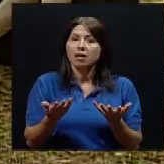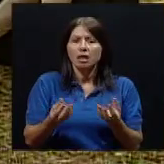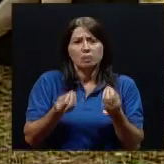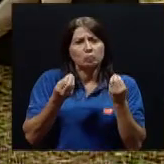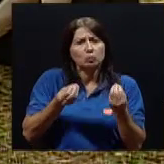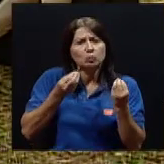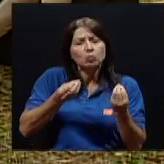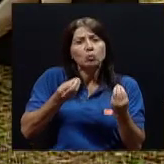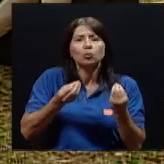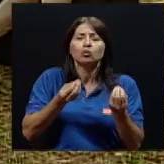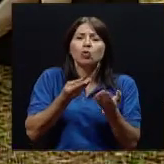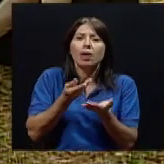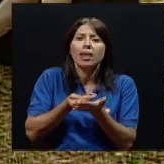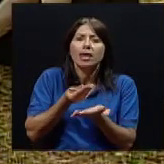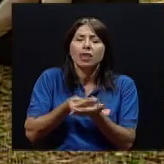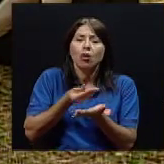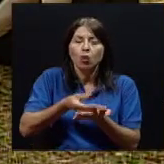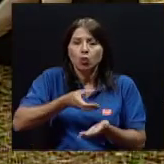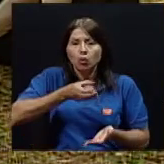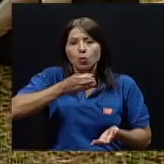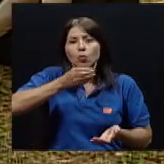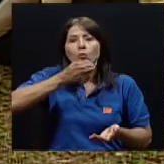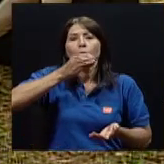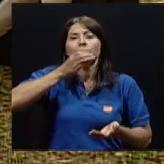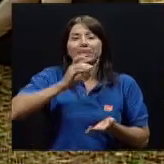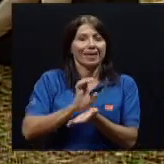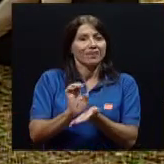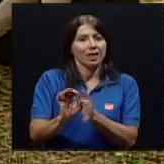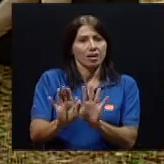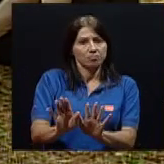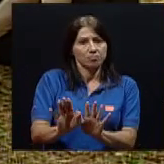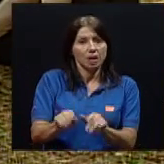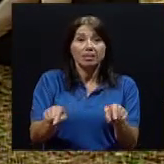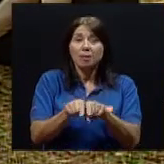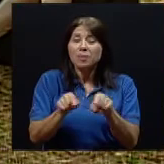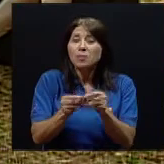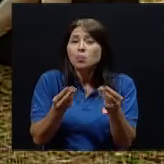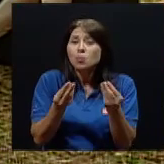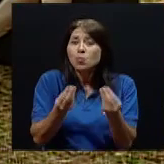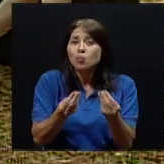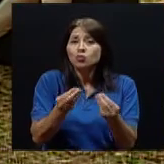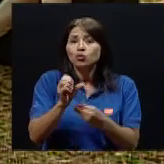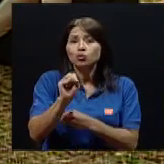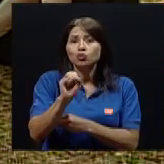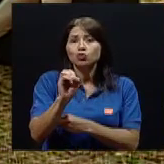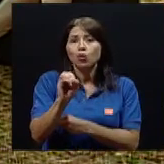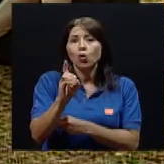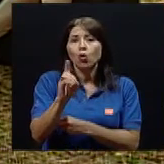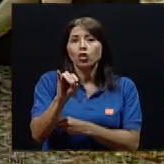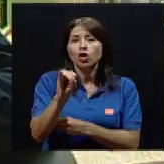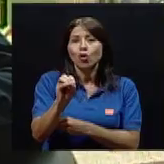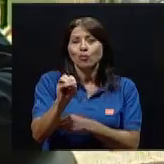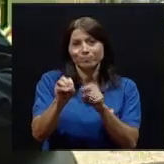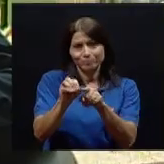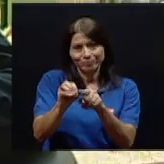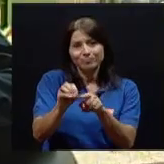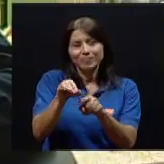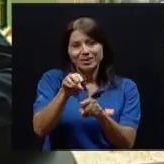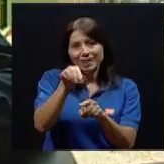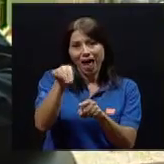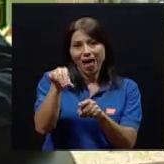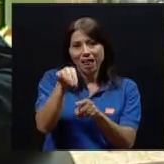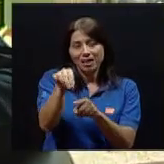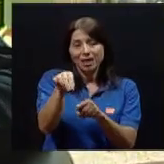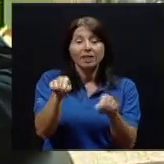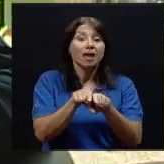líquidos, y ya el síndrome está establecido. Las altas cargas de sodio, principalmente, cuando se habla de sal, realmente estamos hablando del sodio, igual vamos a tratar